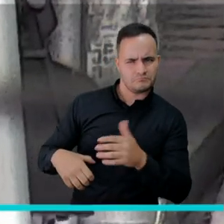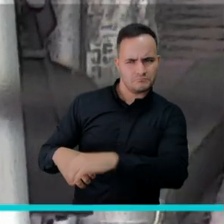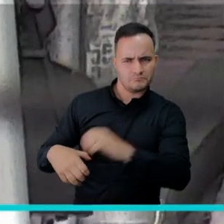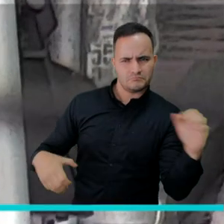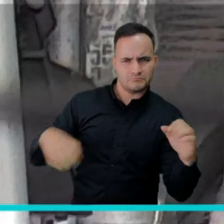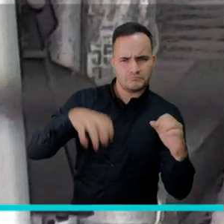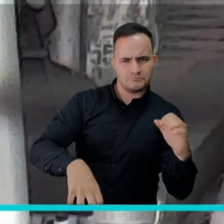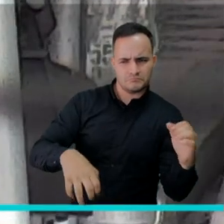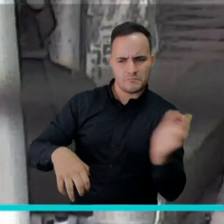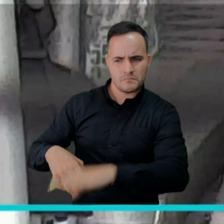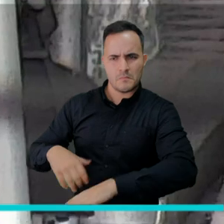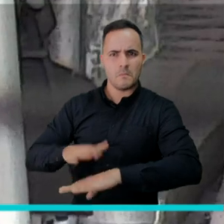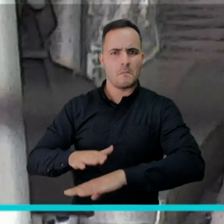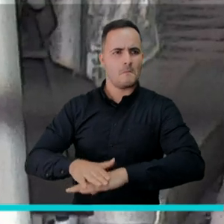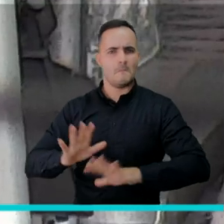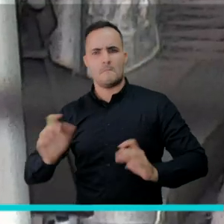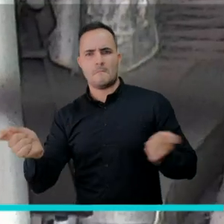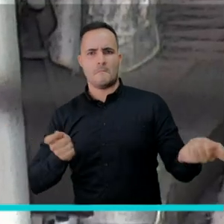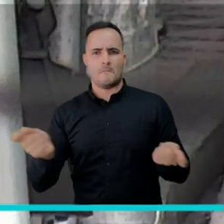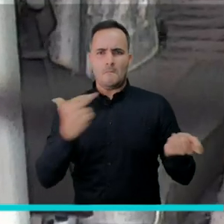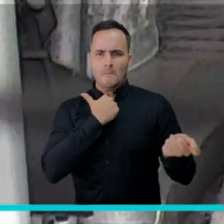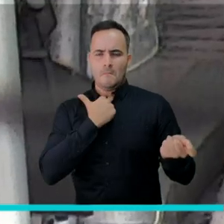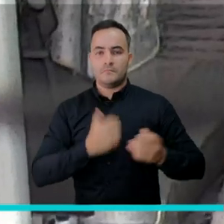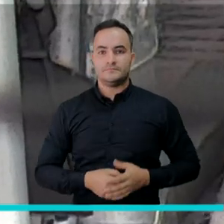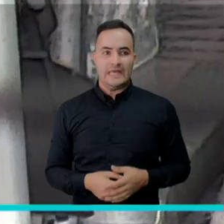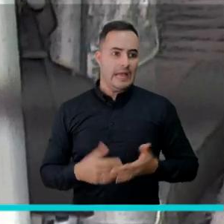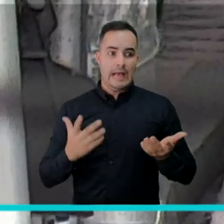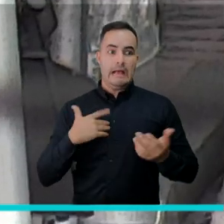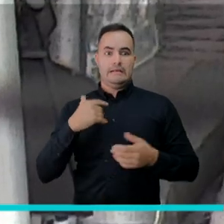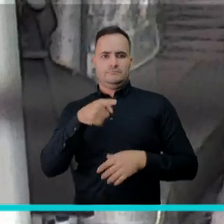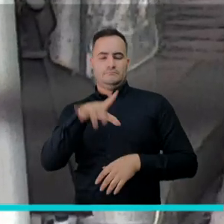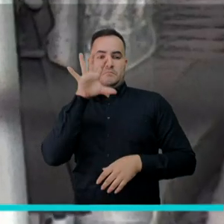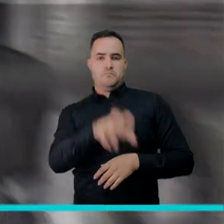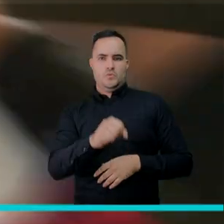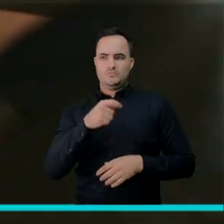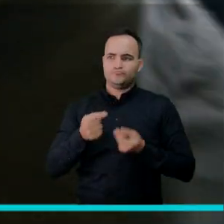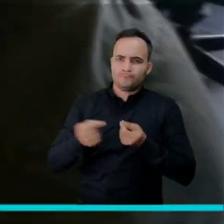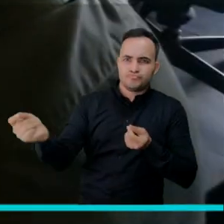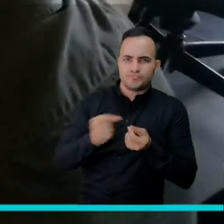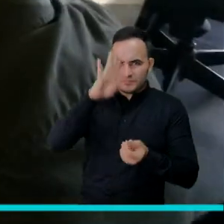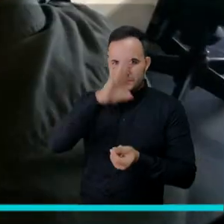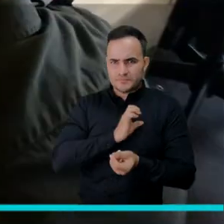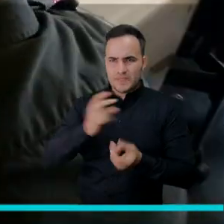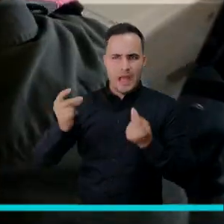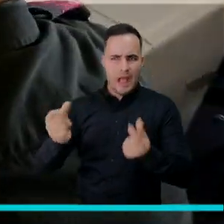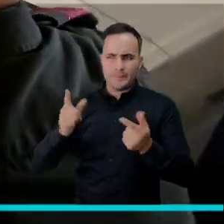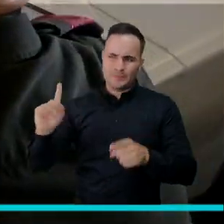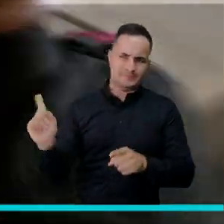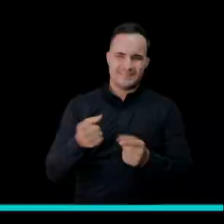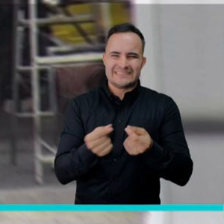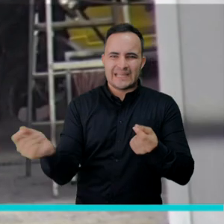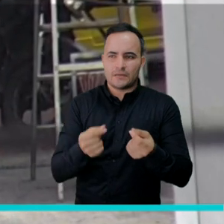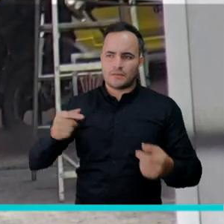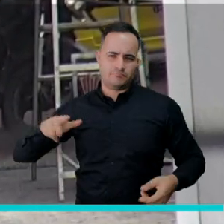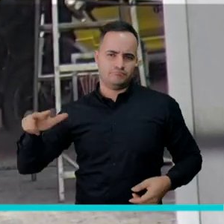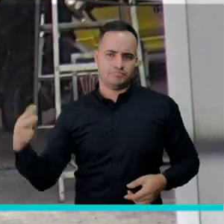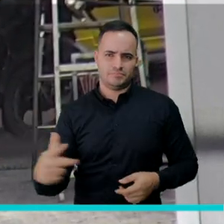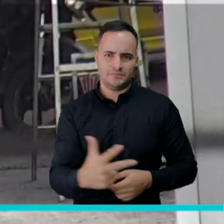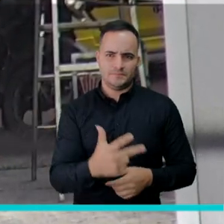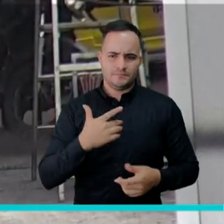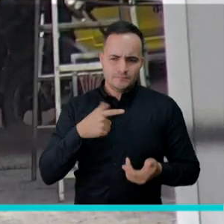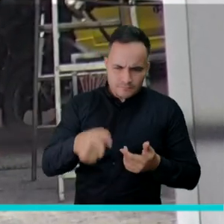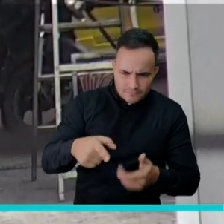fue entregado en una baldosa con fondo vacío. Inmediatamente se alerta al cuadrante más cercano, quienes dirigidos por los operadores